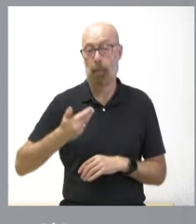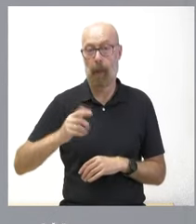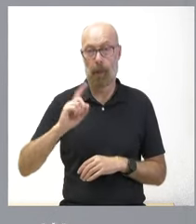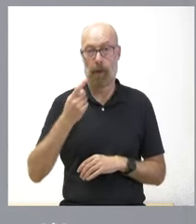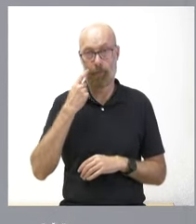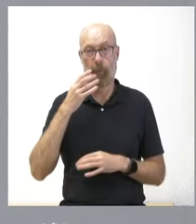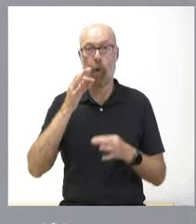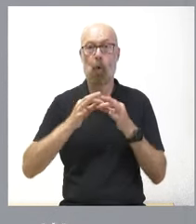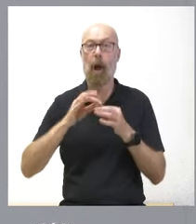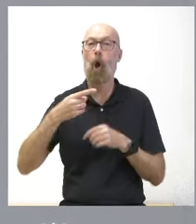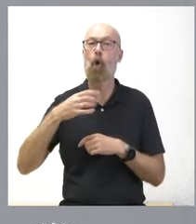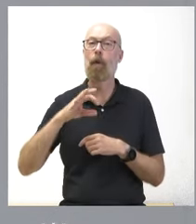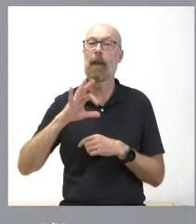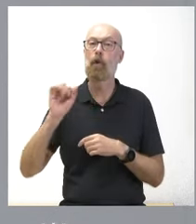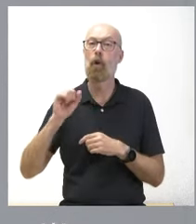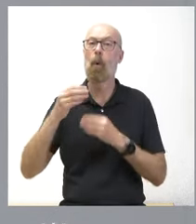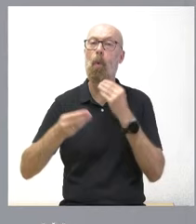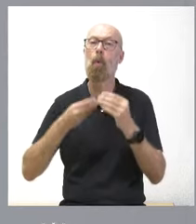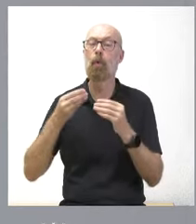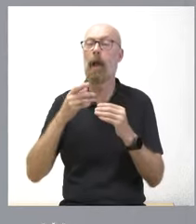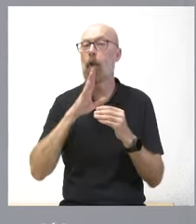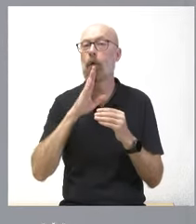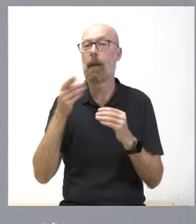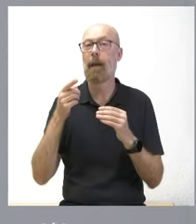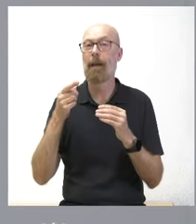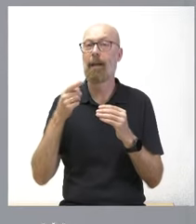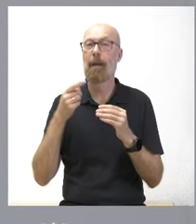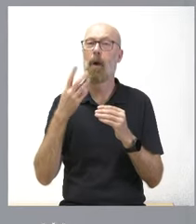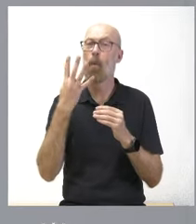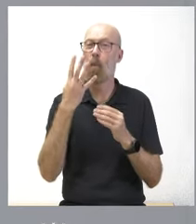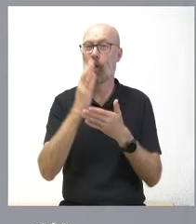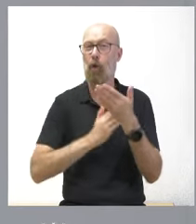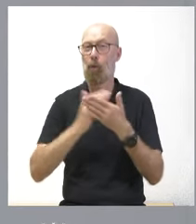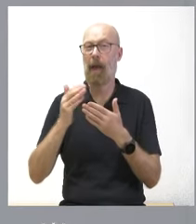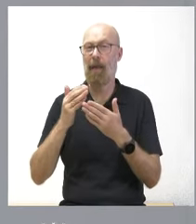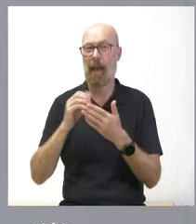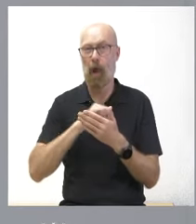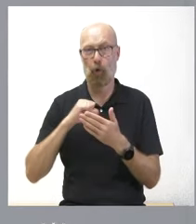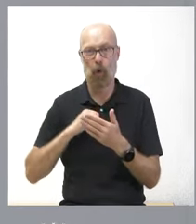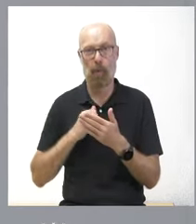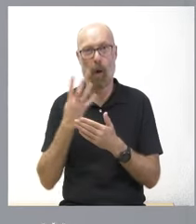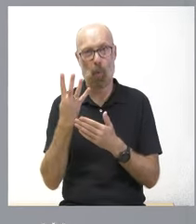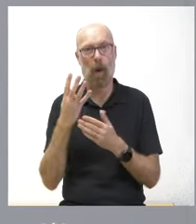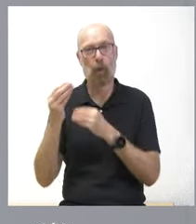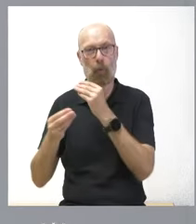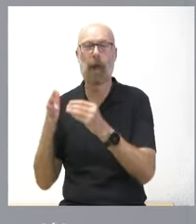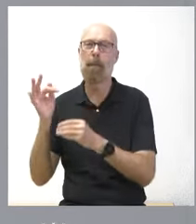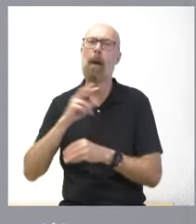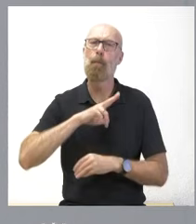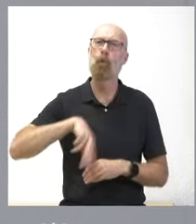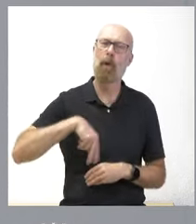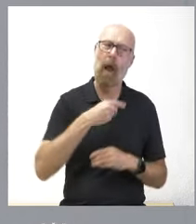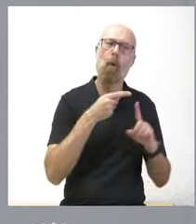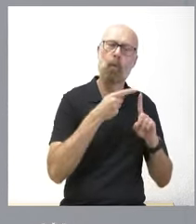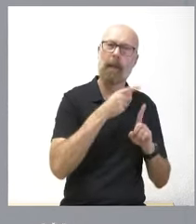uva godello se utiliza en denominaciones de origen de cuatro comunidades autónomas y de Portugal en varias